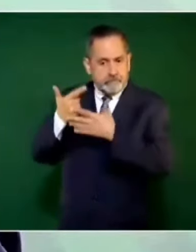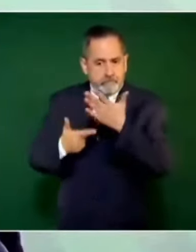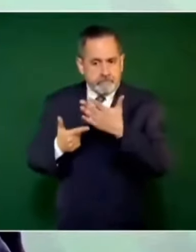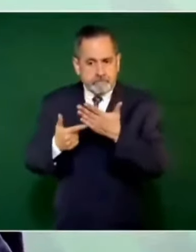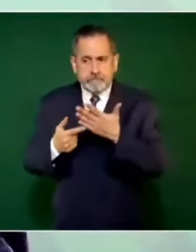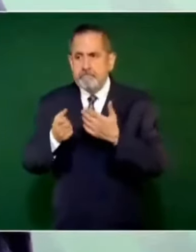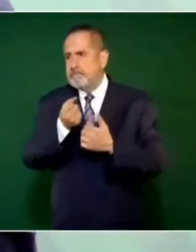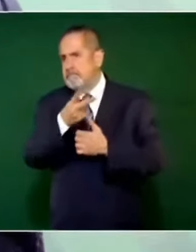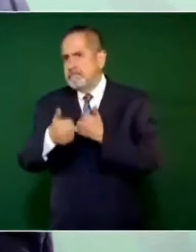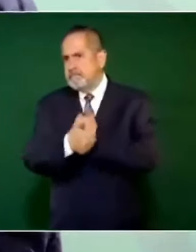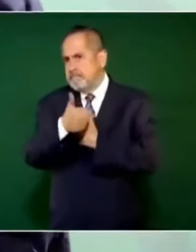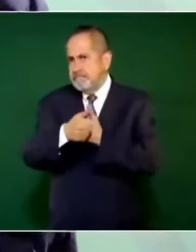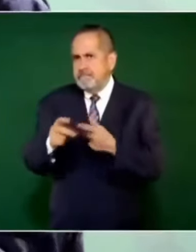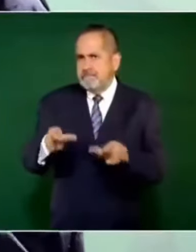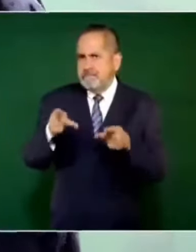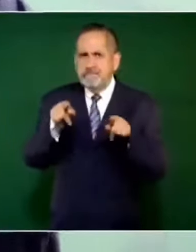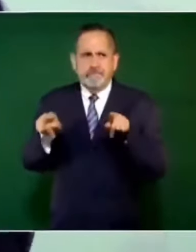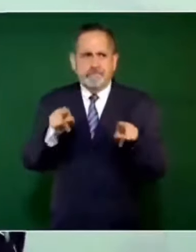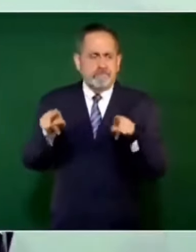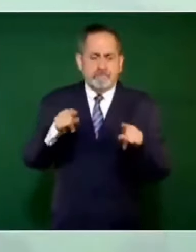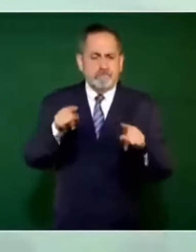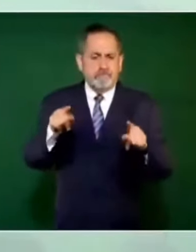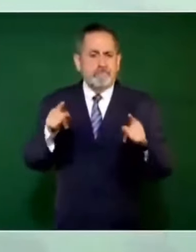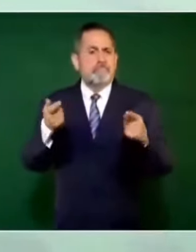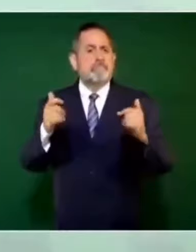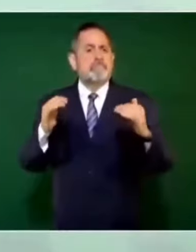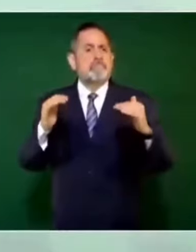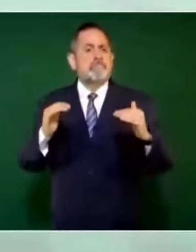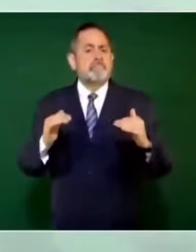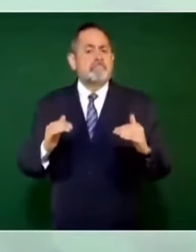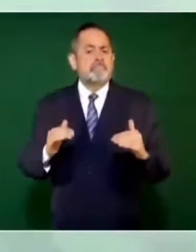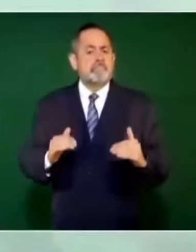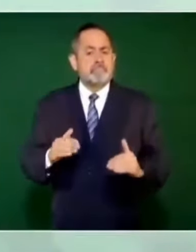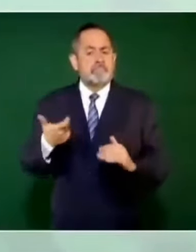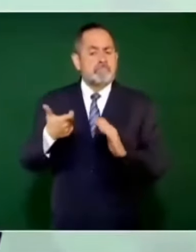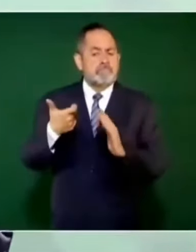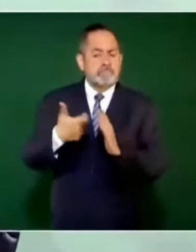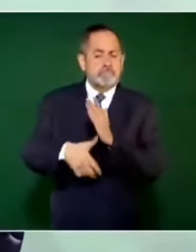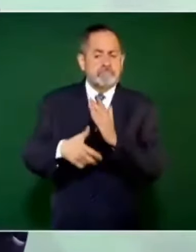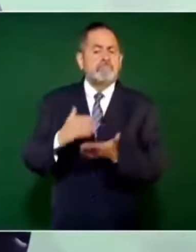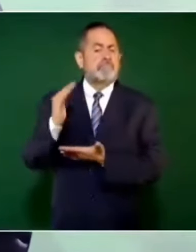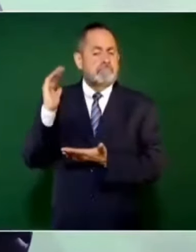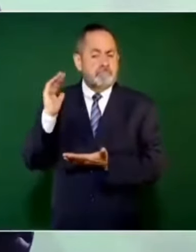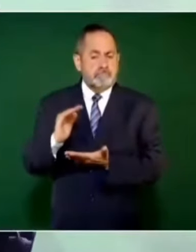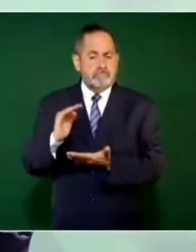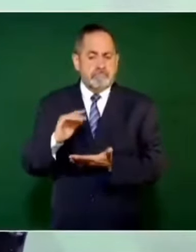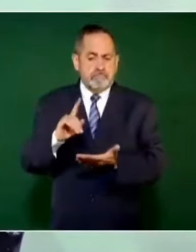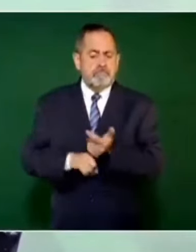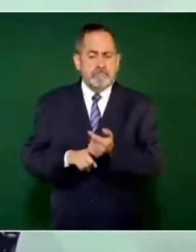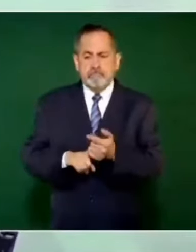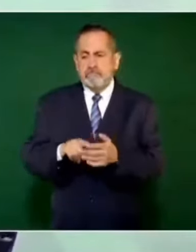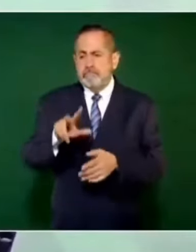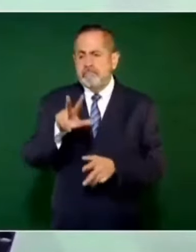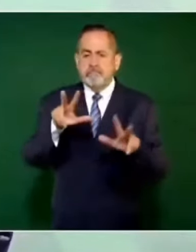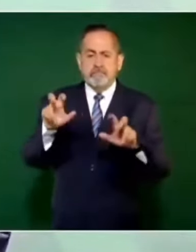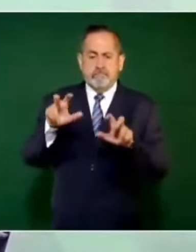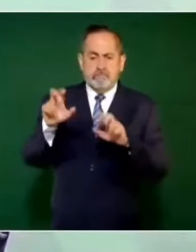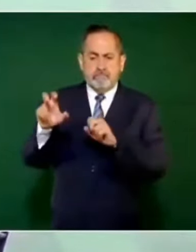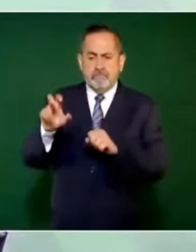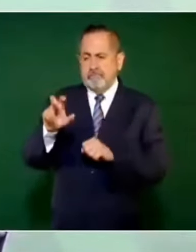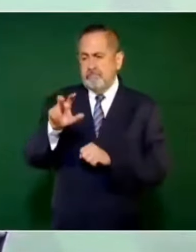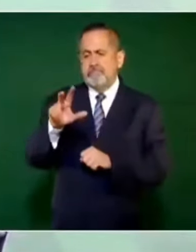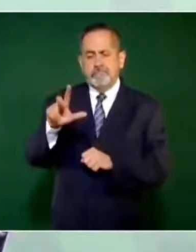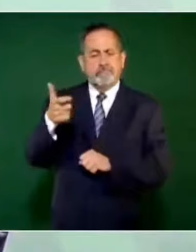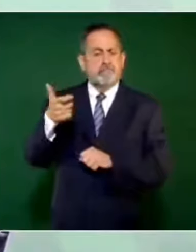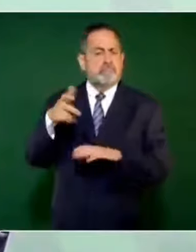competencia y ya el promedio está por abajo de 800 pesos,